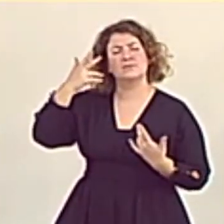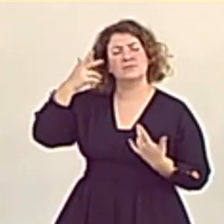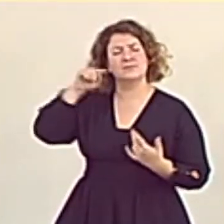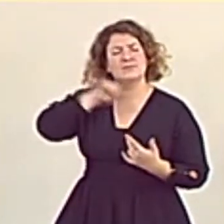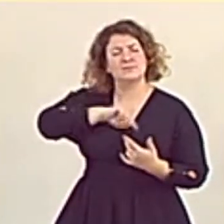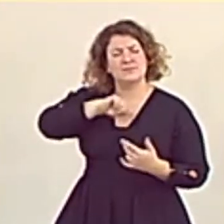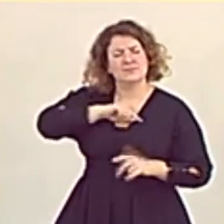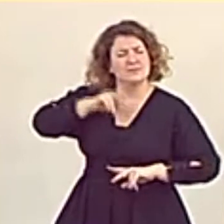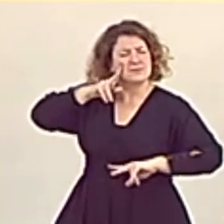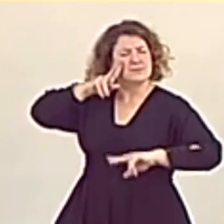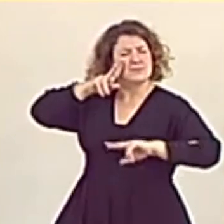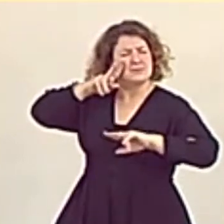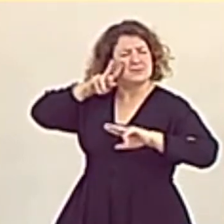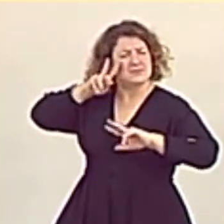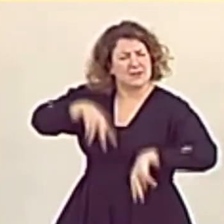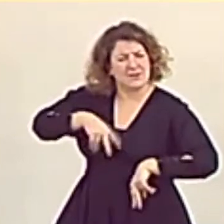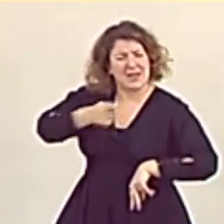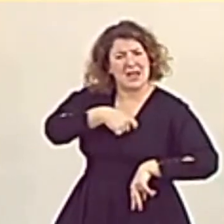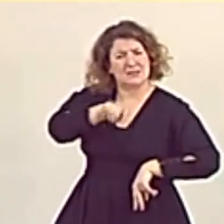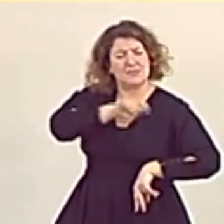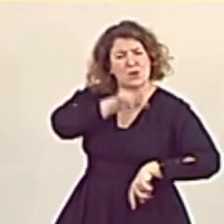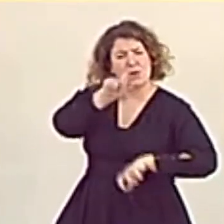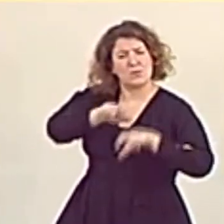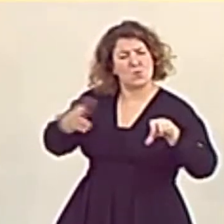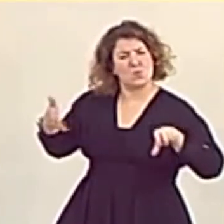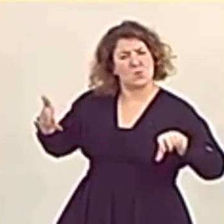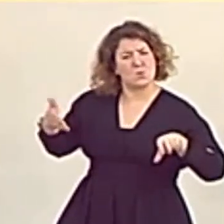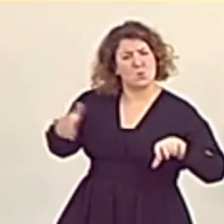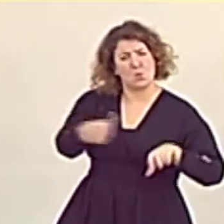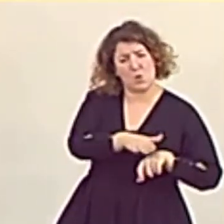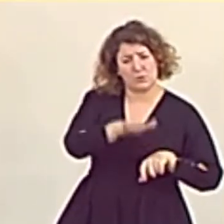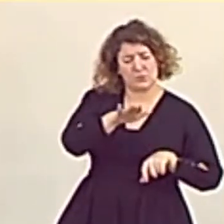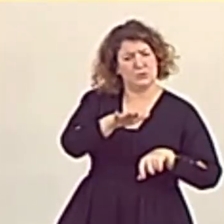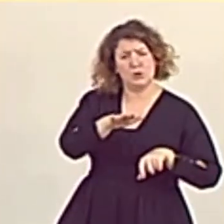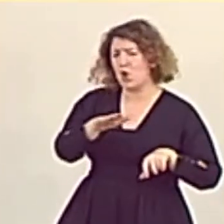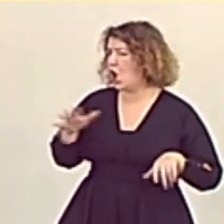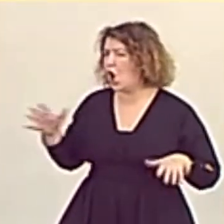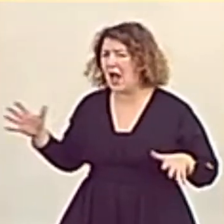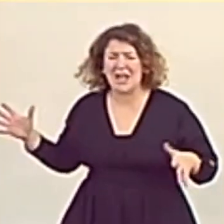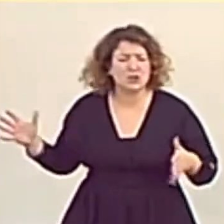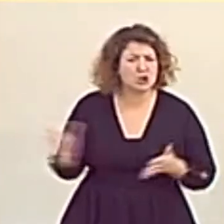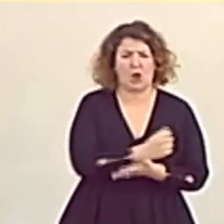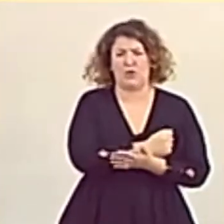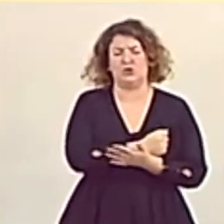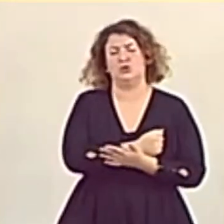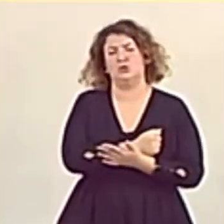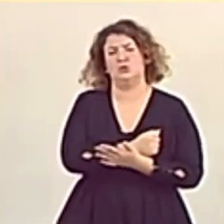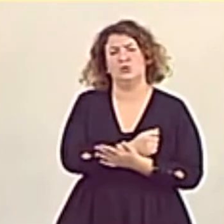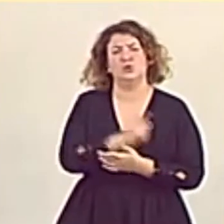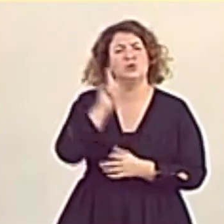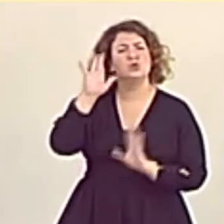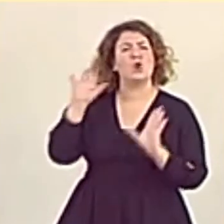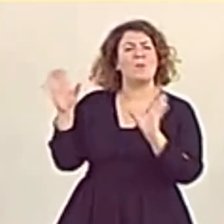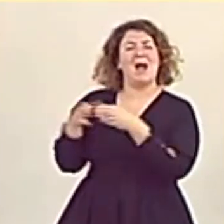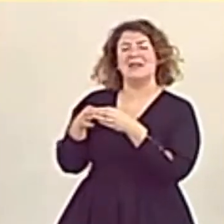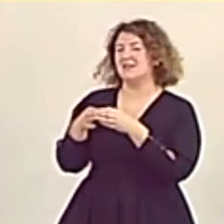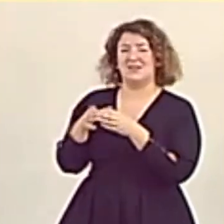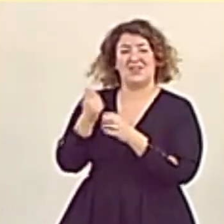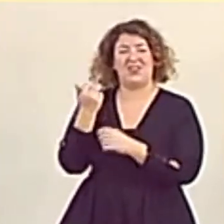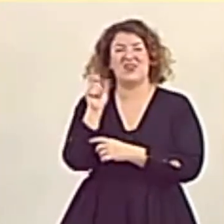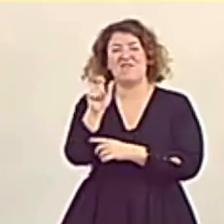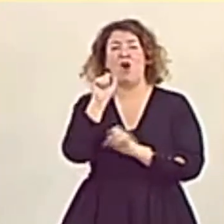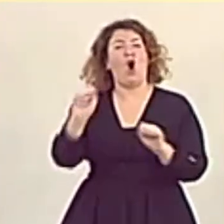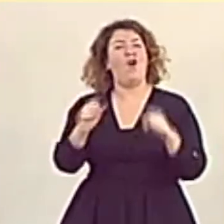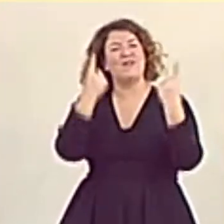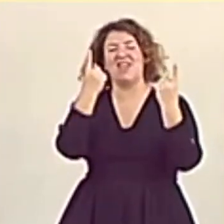todos los españoles fallecidos durante esta pandemia. Pero a todos, señora ministra, no solo a una parte como hacen las cifras